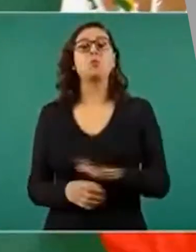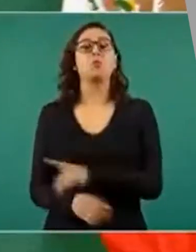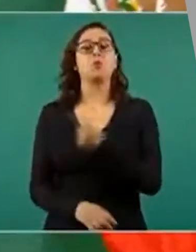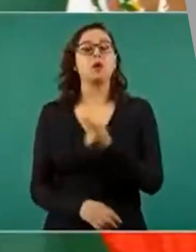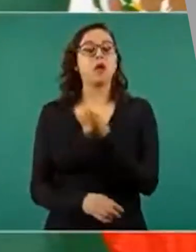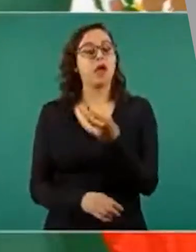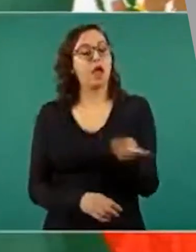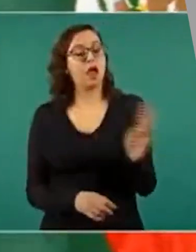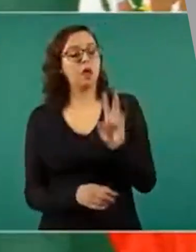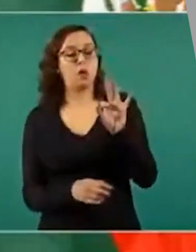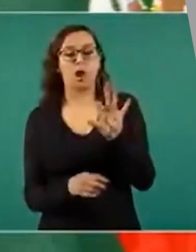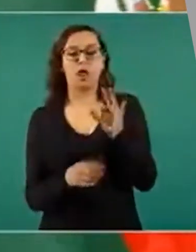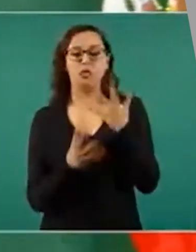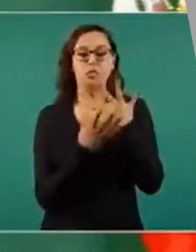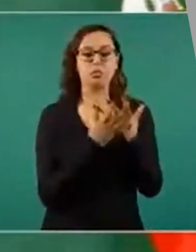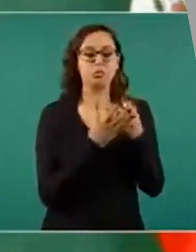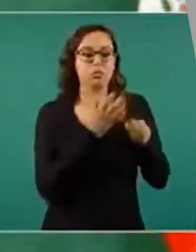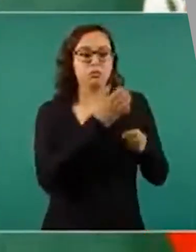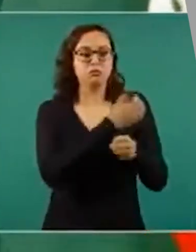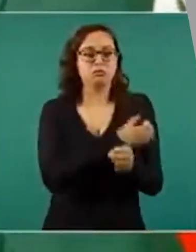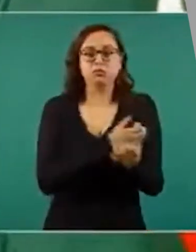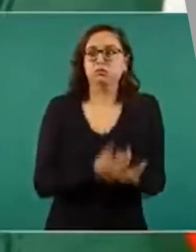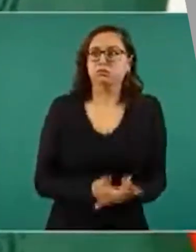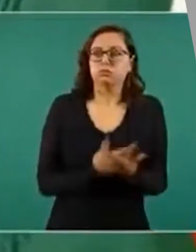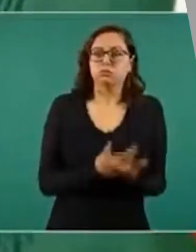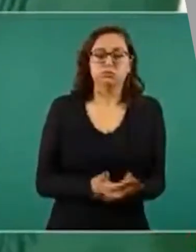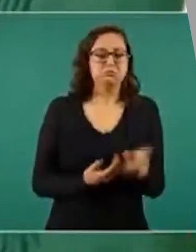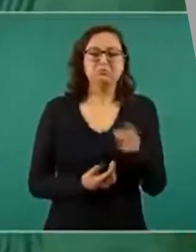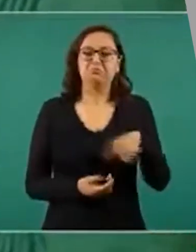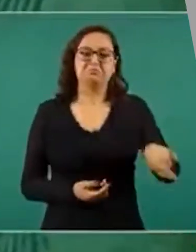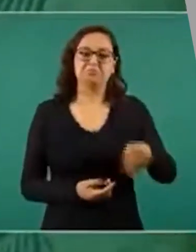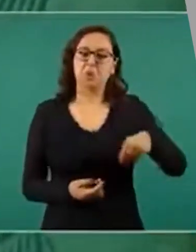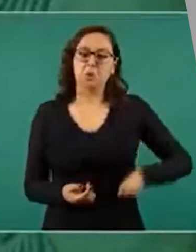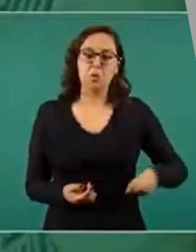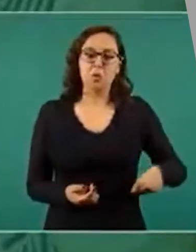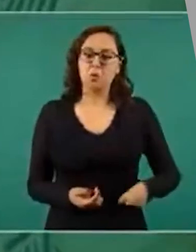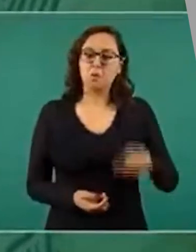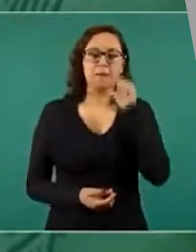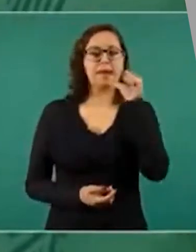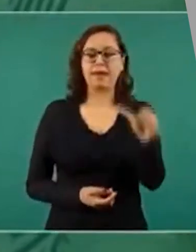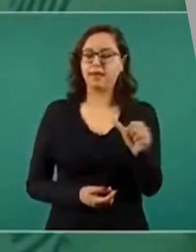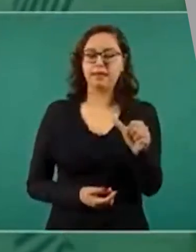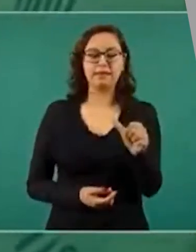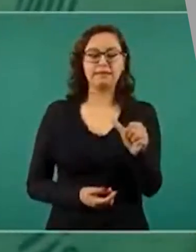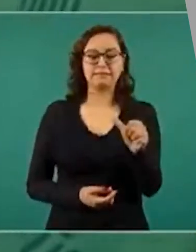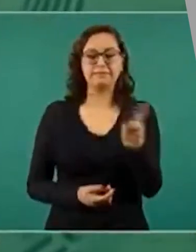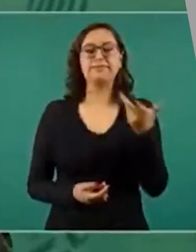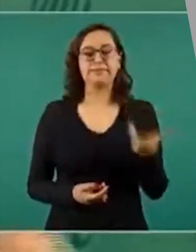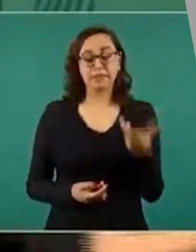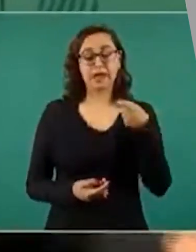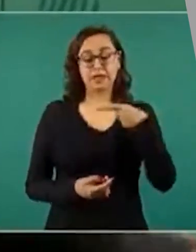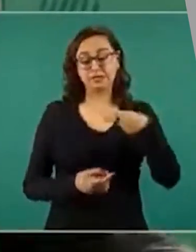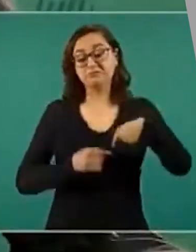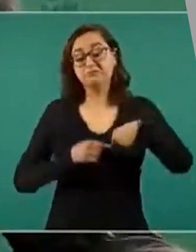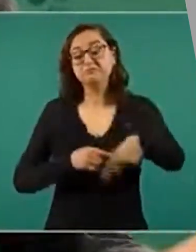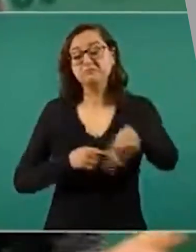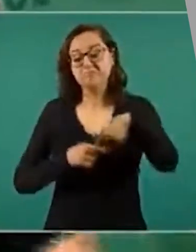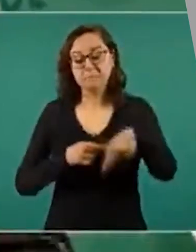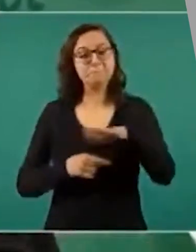y va a liberar a más en estos días, según nos informó. Y nosotros,